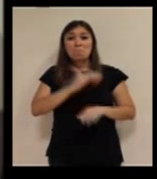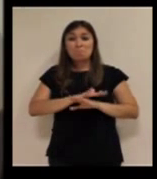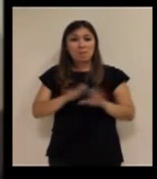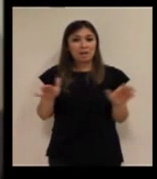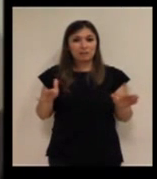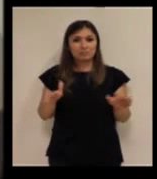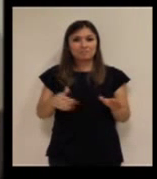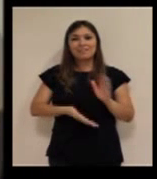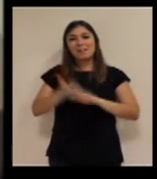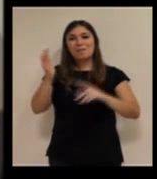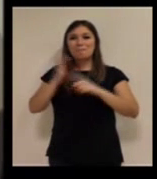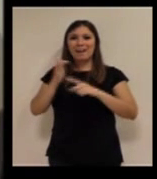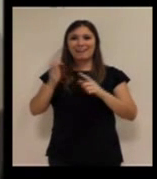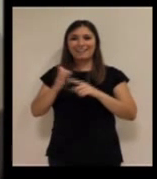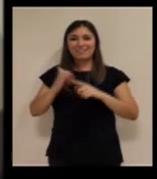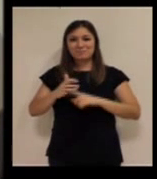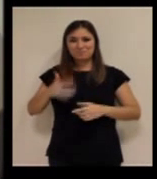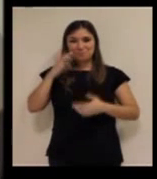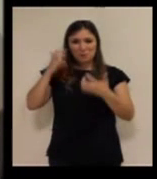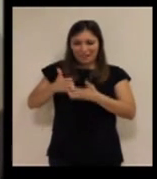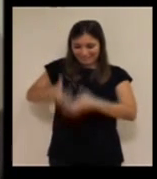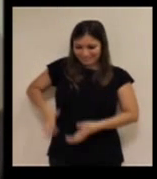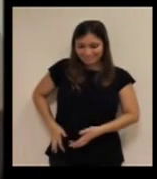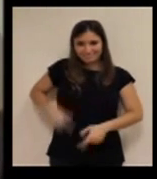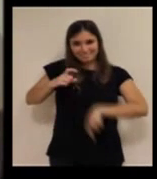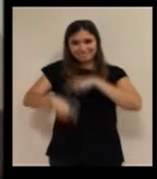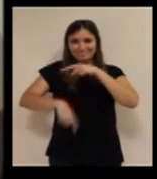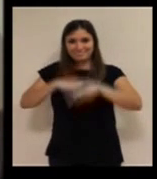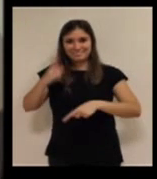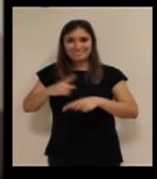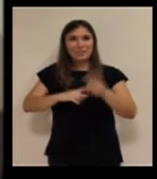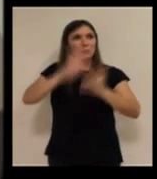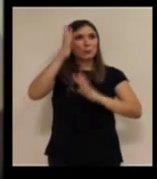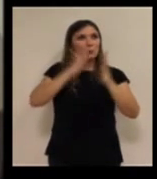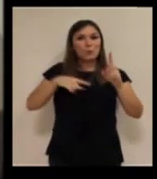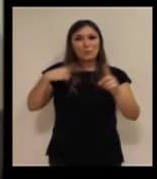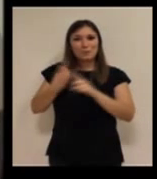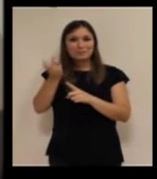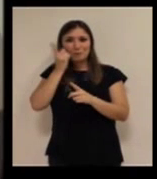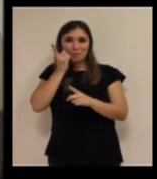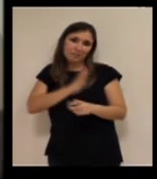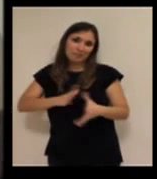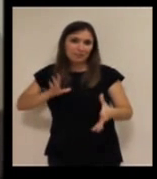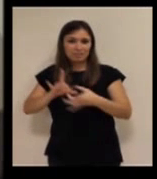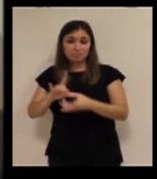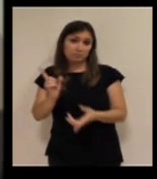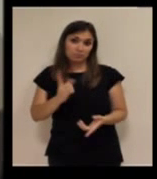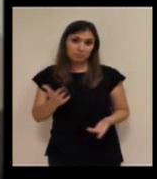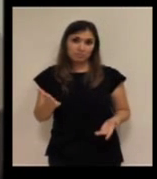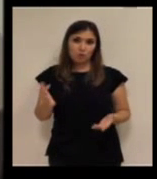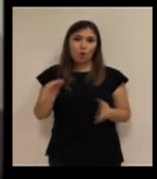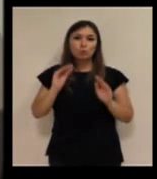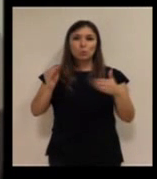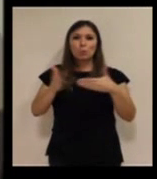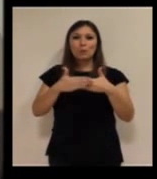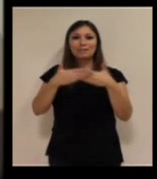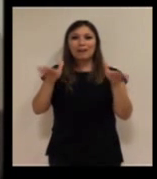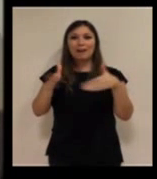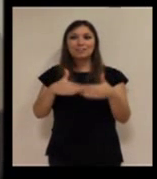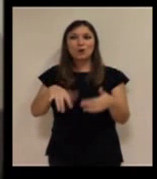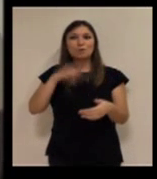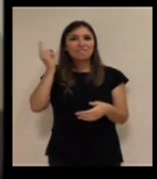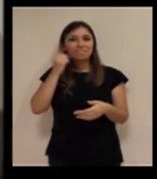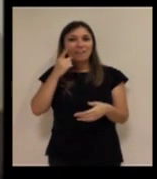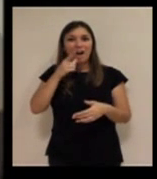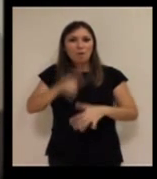no te puedes ir al parque con un detector de humos y tu terminal móvil. No tiene sentido, o tu apertura de puertas o detector de